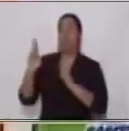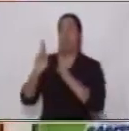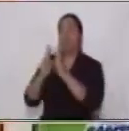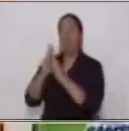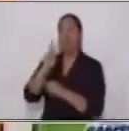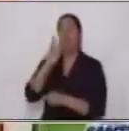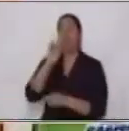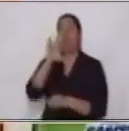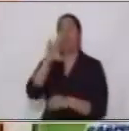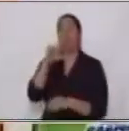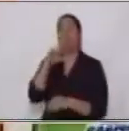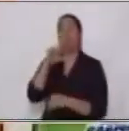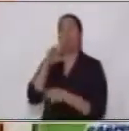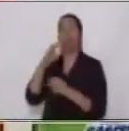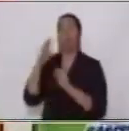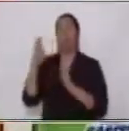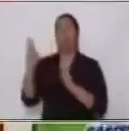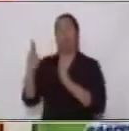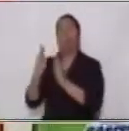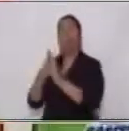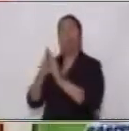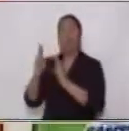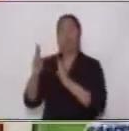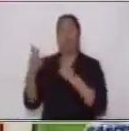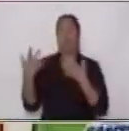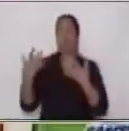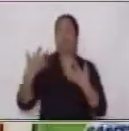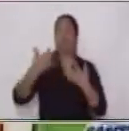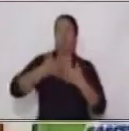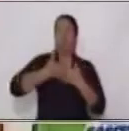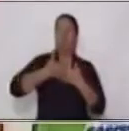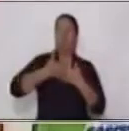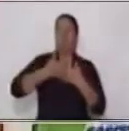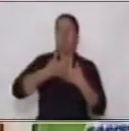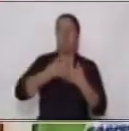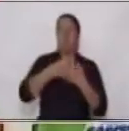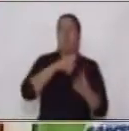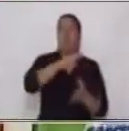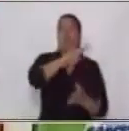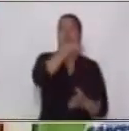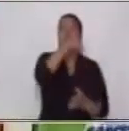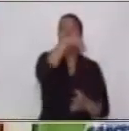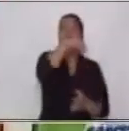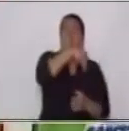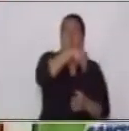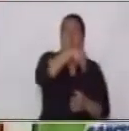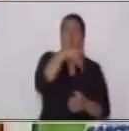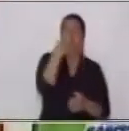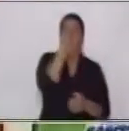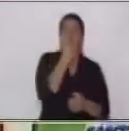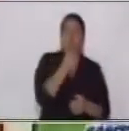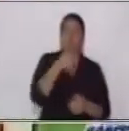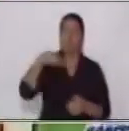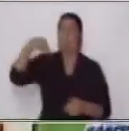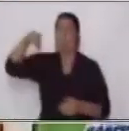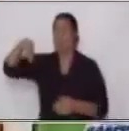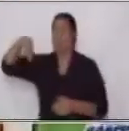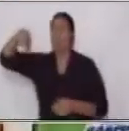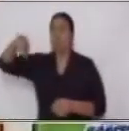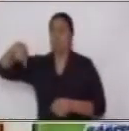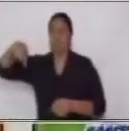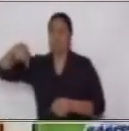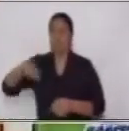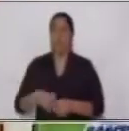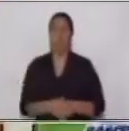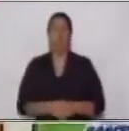núcleo del predicado. Por eso era importante recordarte cómo es la división de una oración bimembre en sujeto y predicado